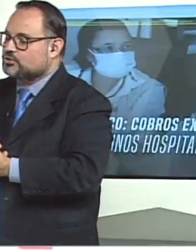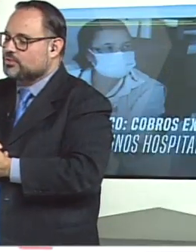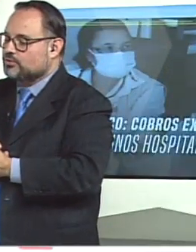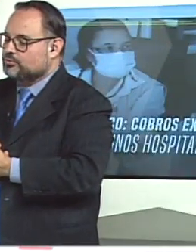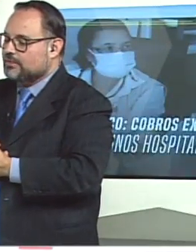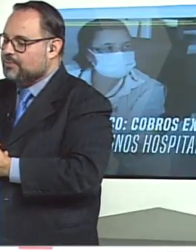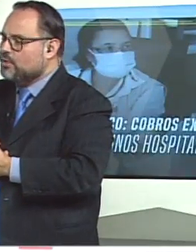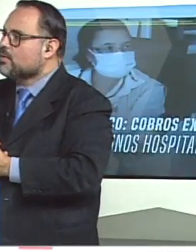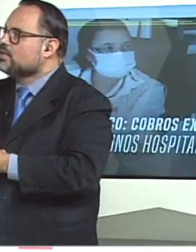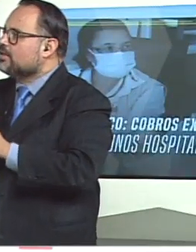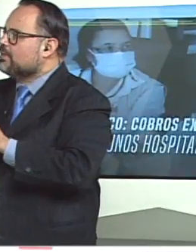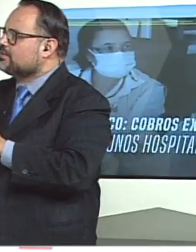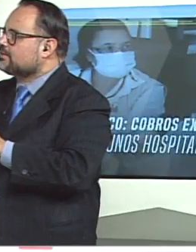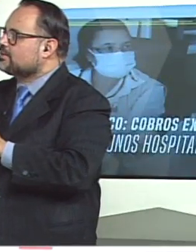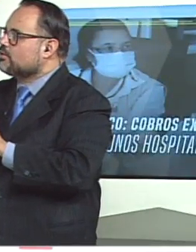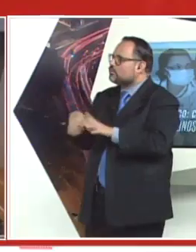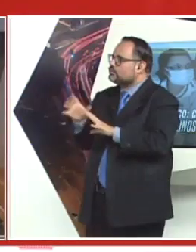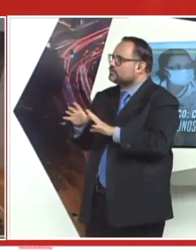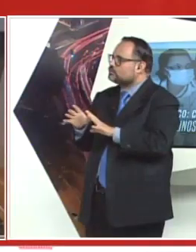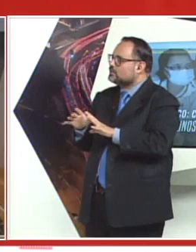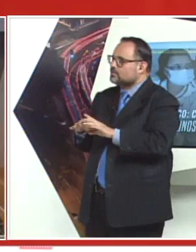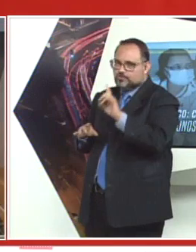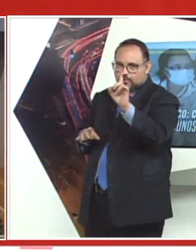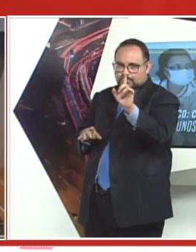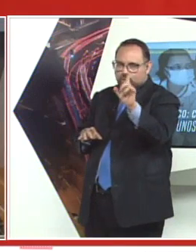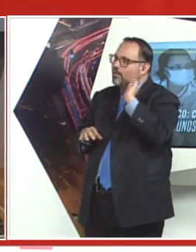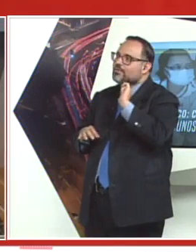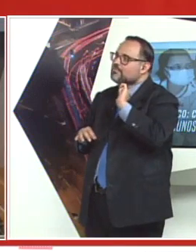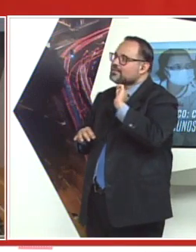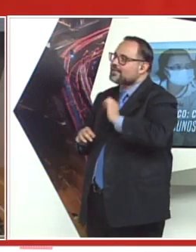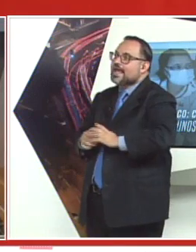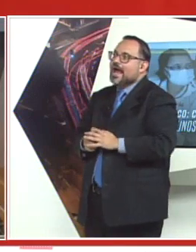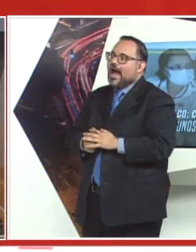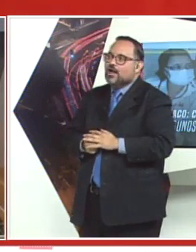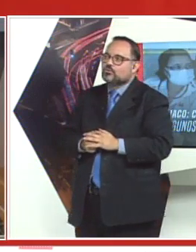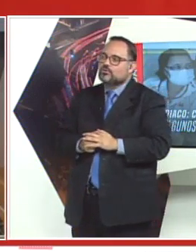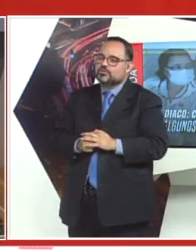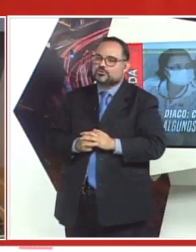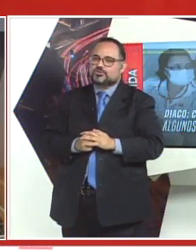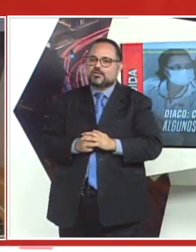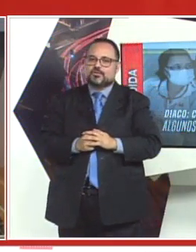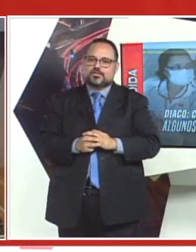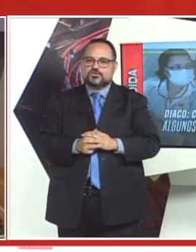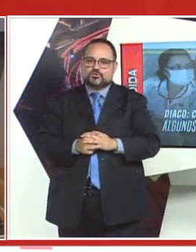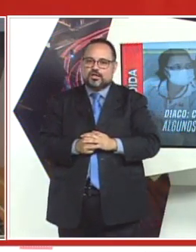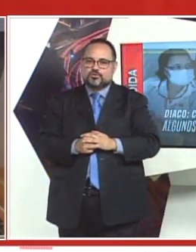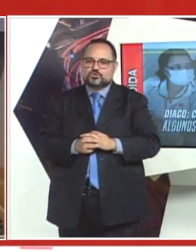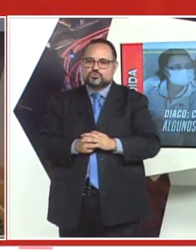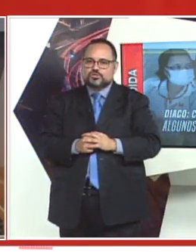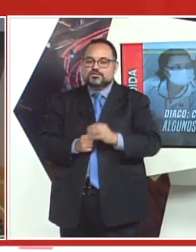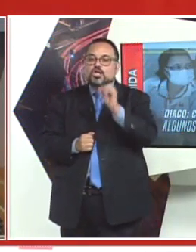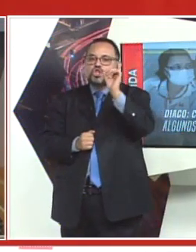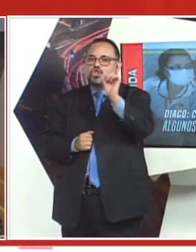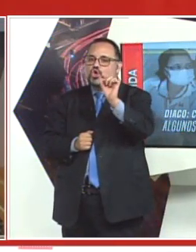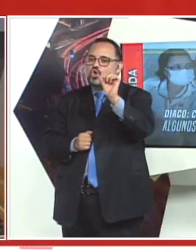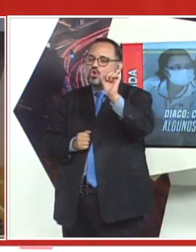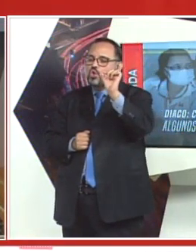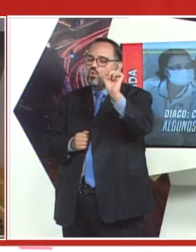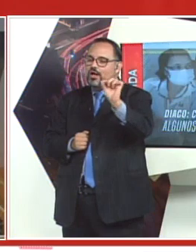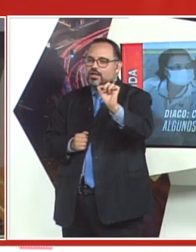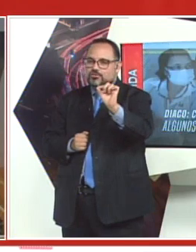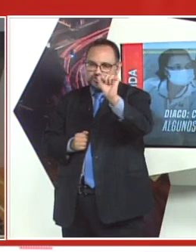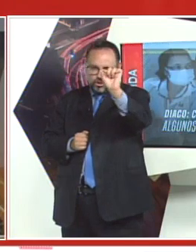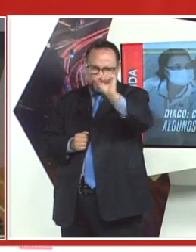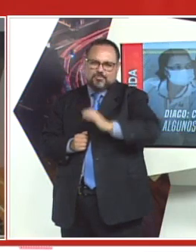hacer su denuncia pero ¿te parece si lo contextualizamos? porque probablemente alguno de nuestros televidentes o radioescuchas no